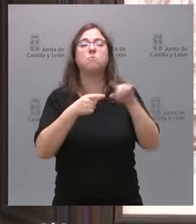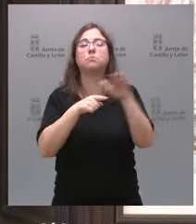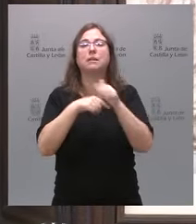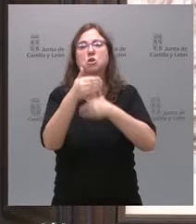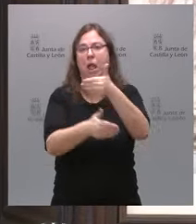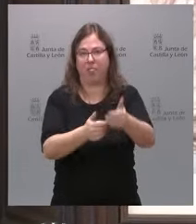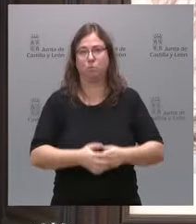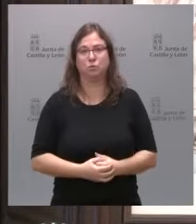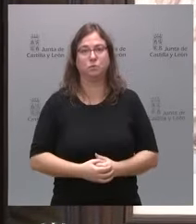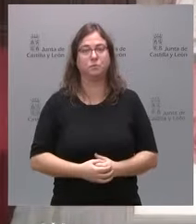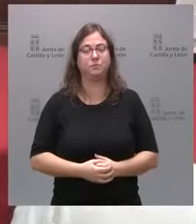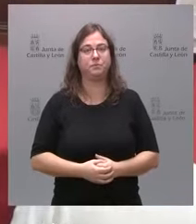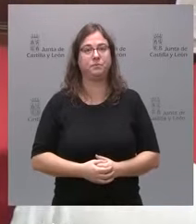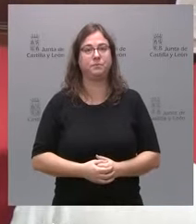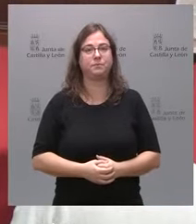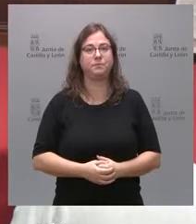vamos a dar.